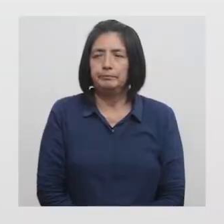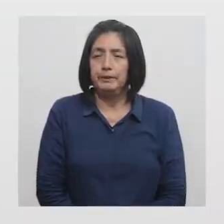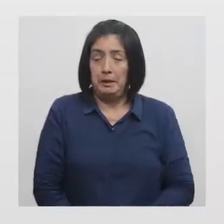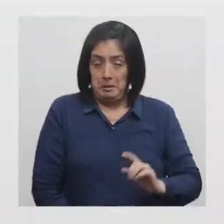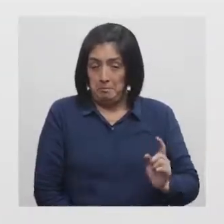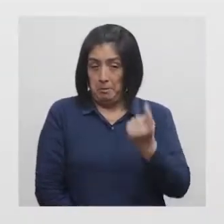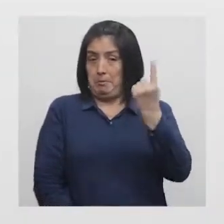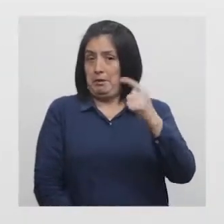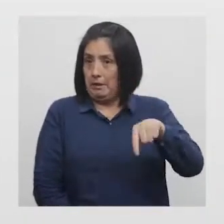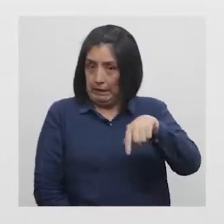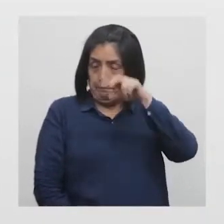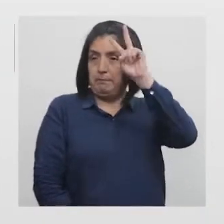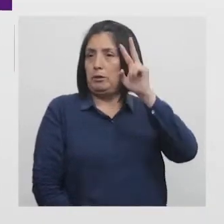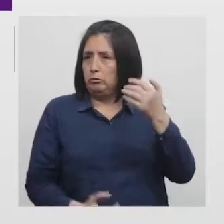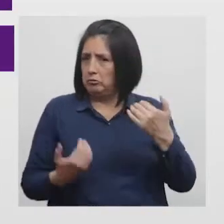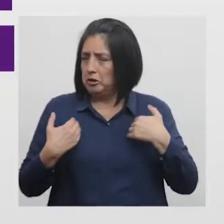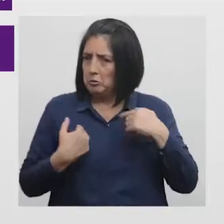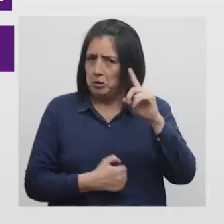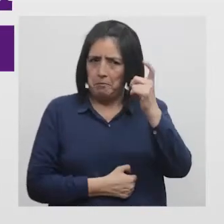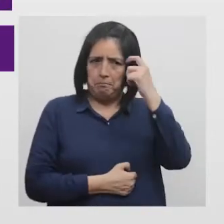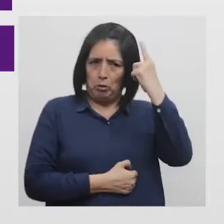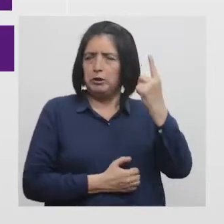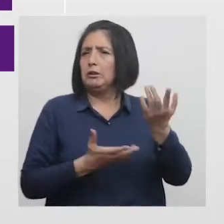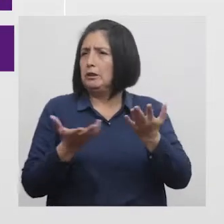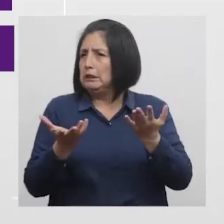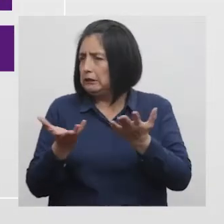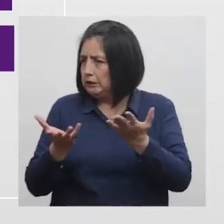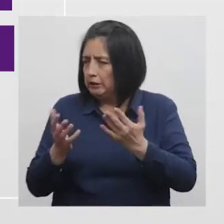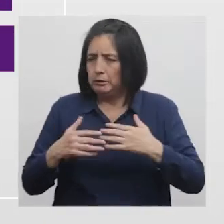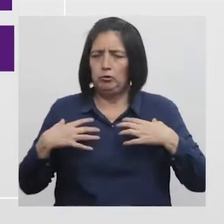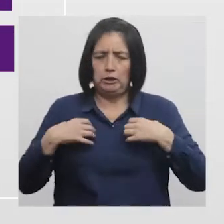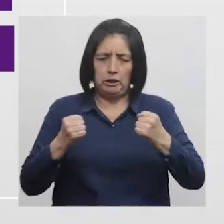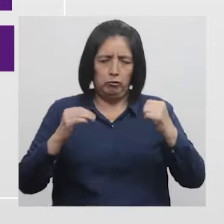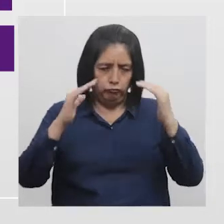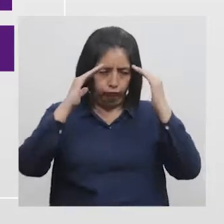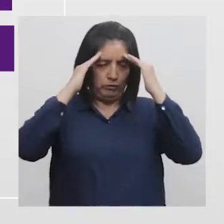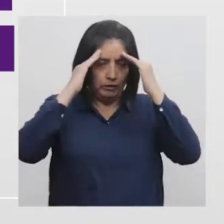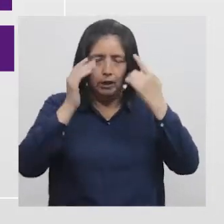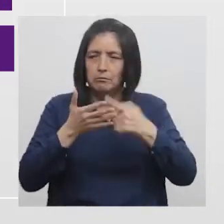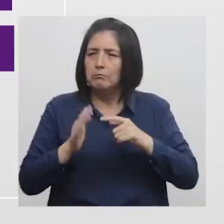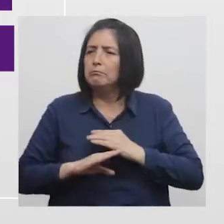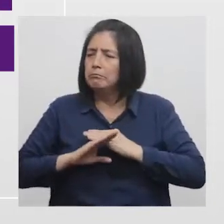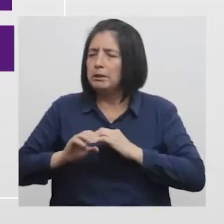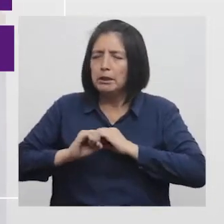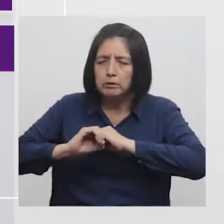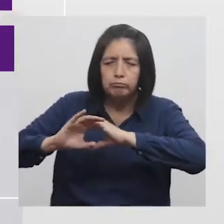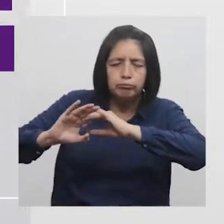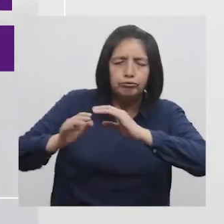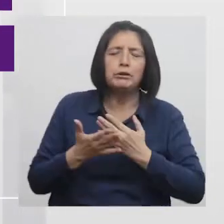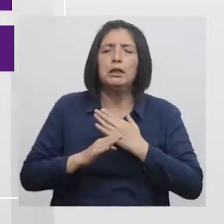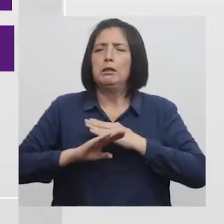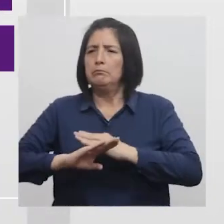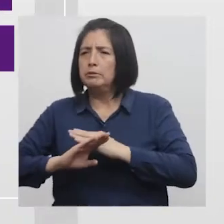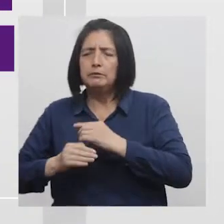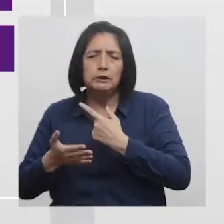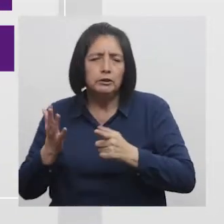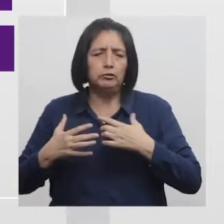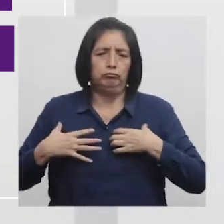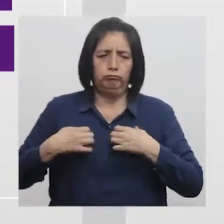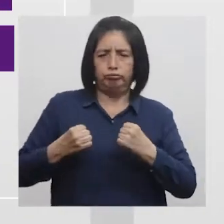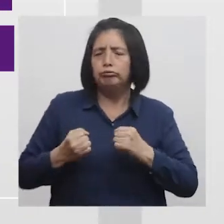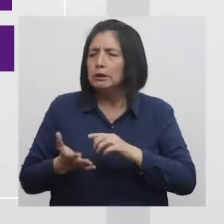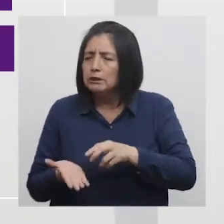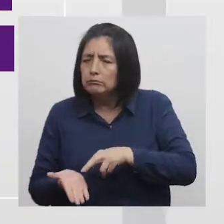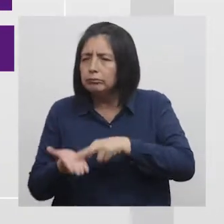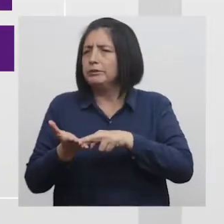Por primera vez en el Perú, tener una política de salud mental integral Para la promoción, prevención, tratamiento, rehabilitación y